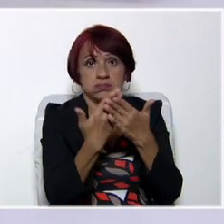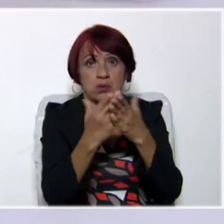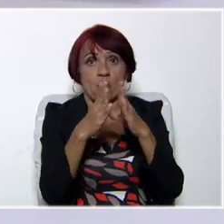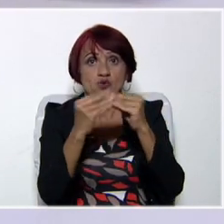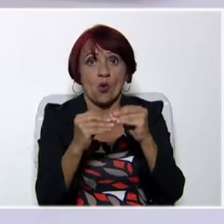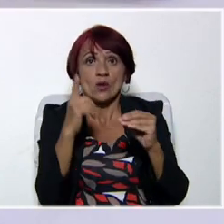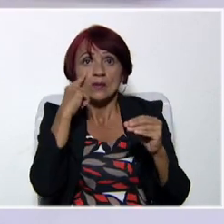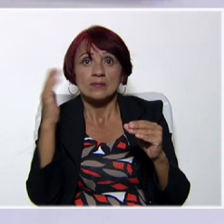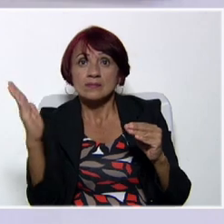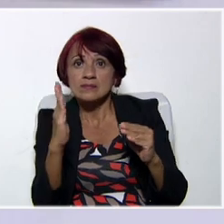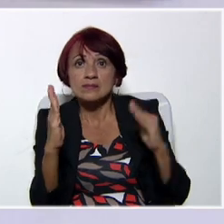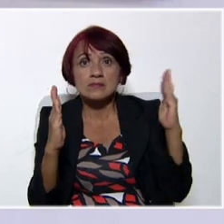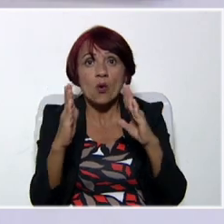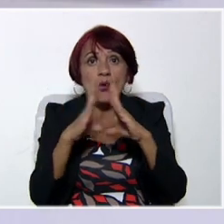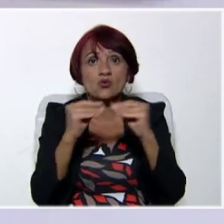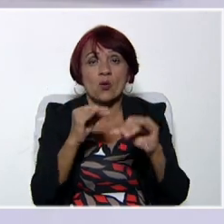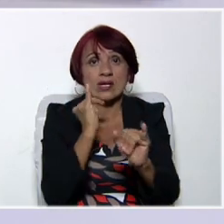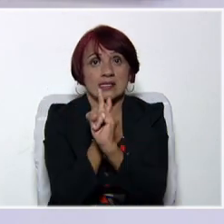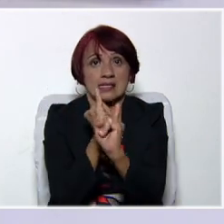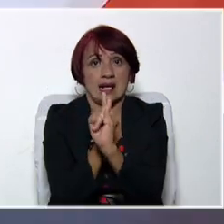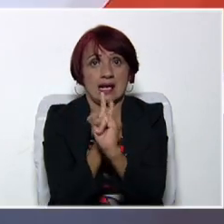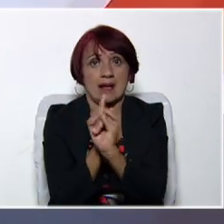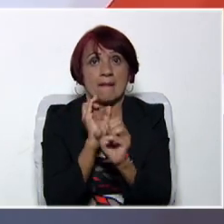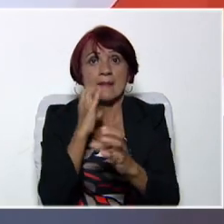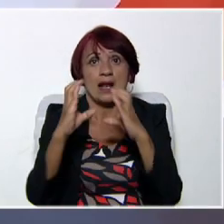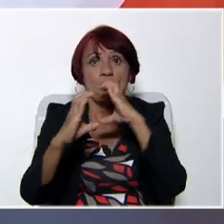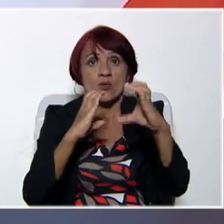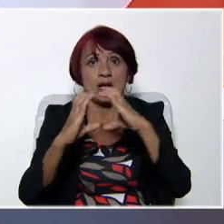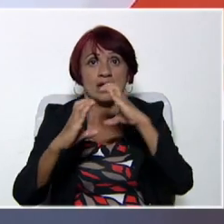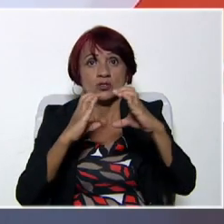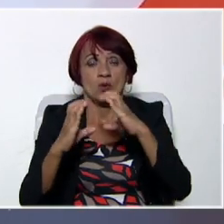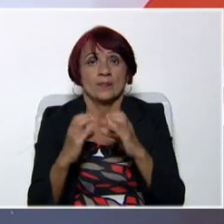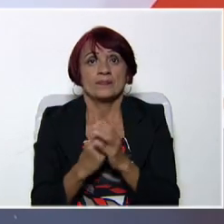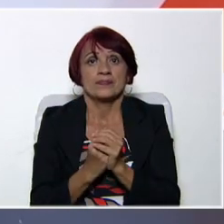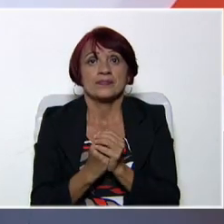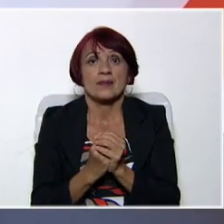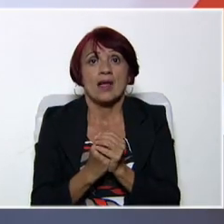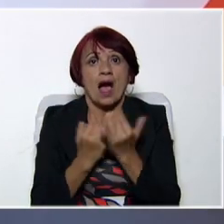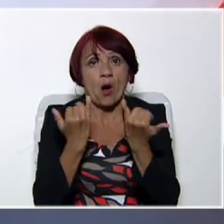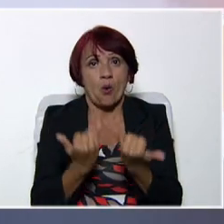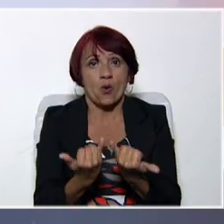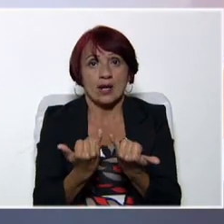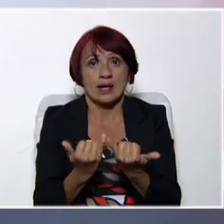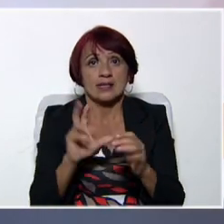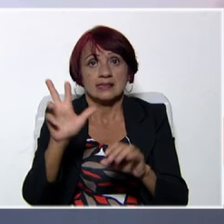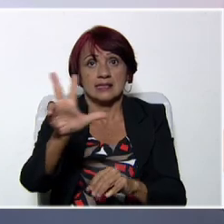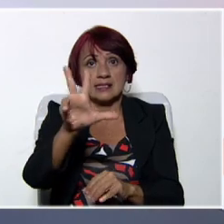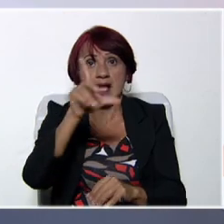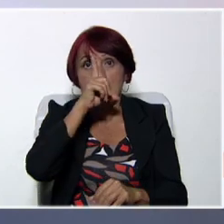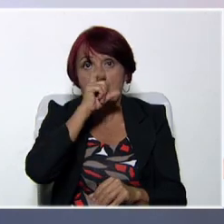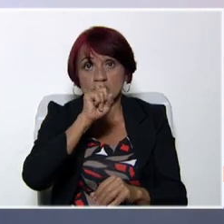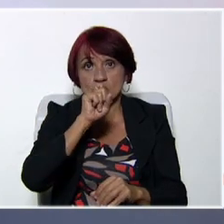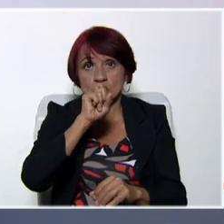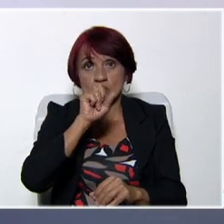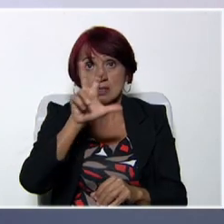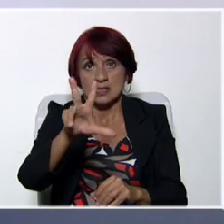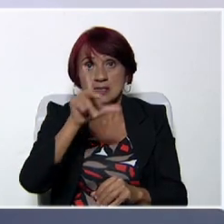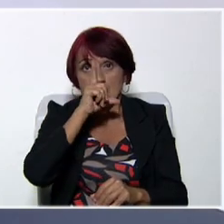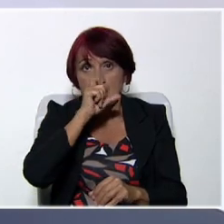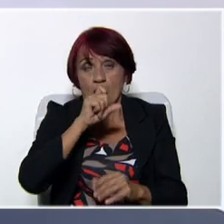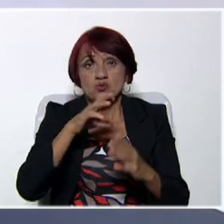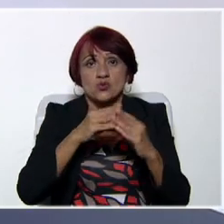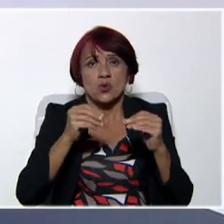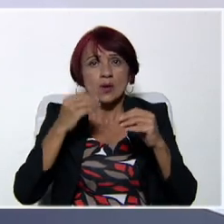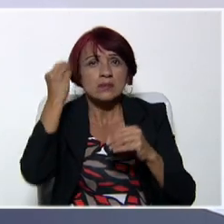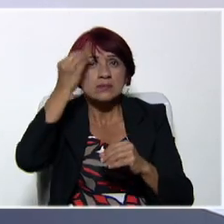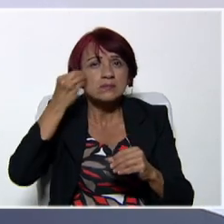primordialmente el internet para comunicarse. Luego vamos para tercer año. En tercer año vamos a